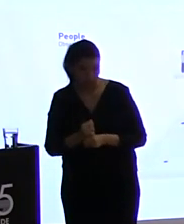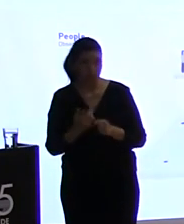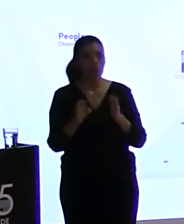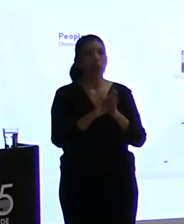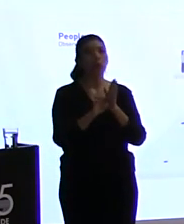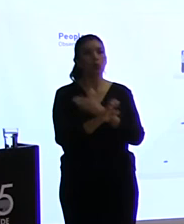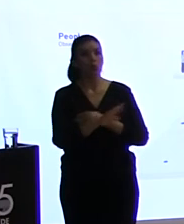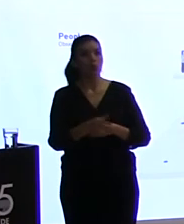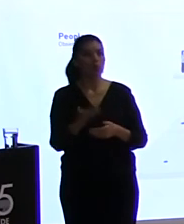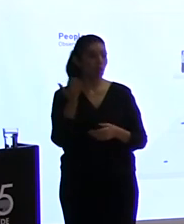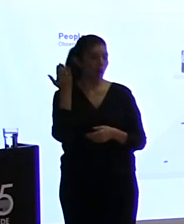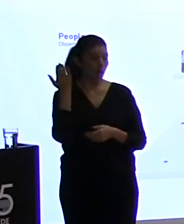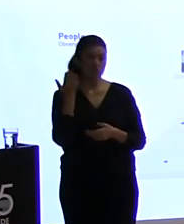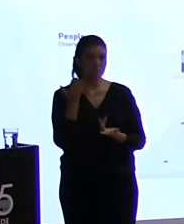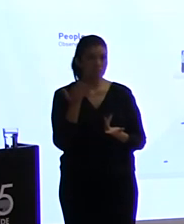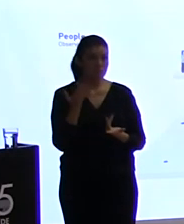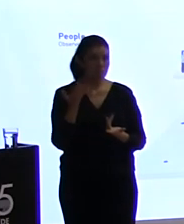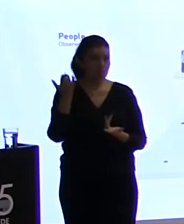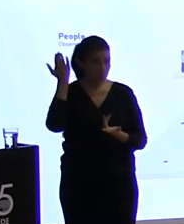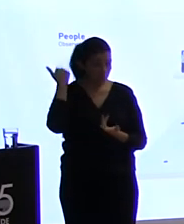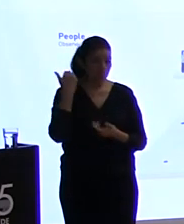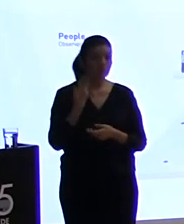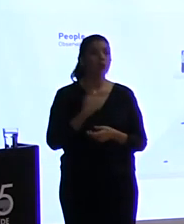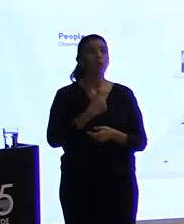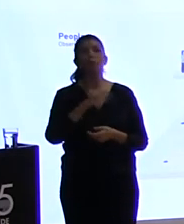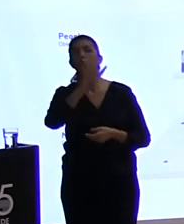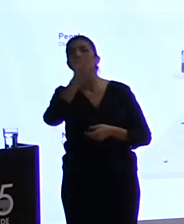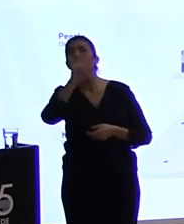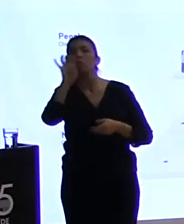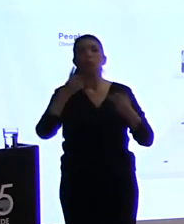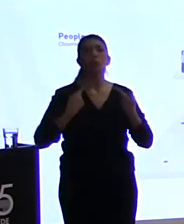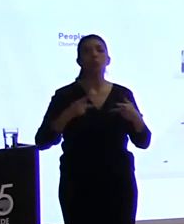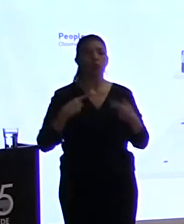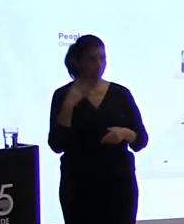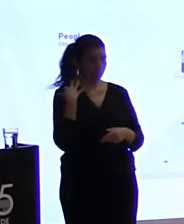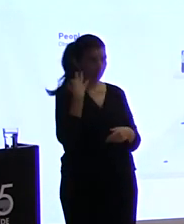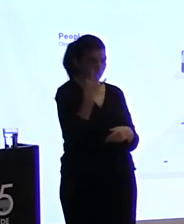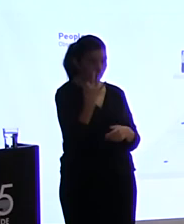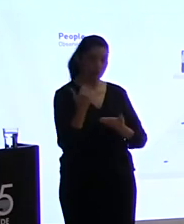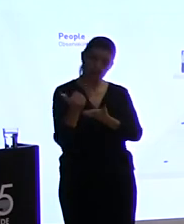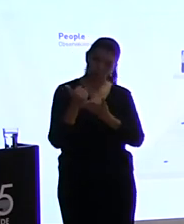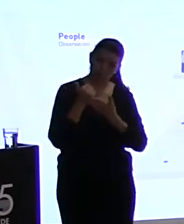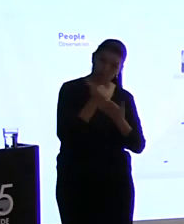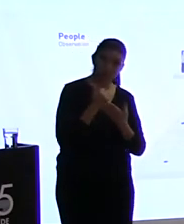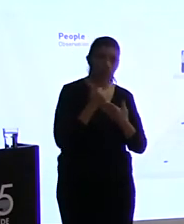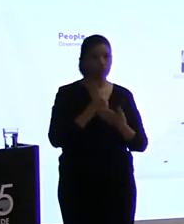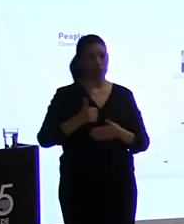entera, con 400 voluntarios ayudándonos a recoger la data, la información.